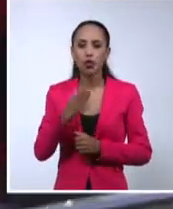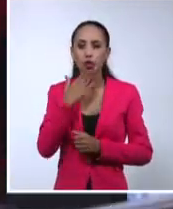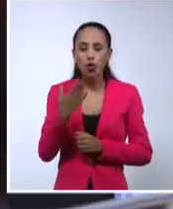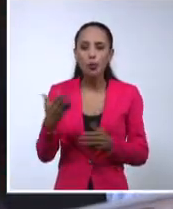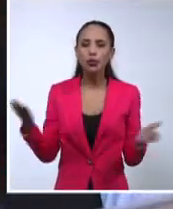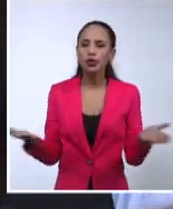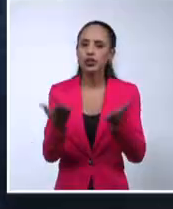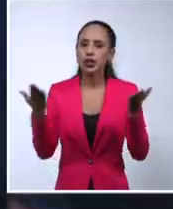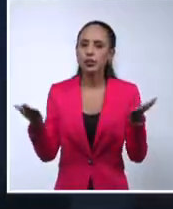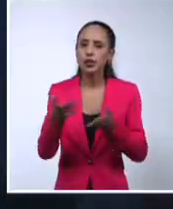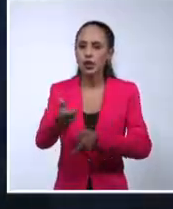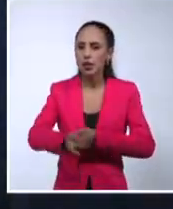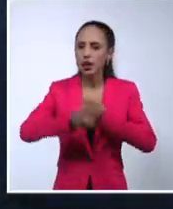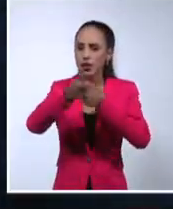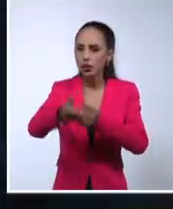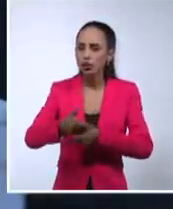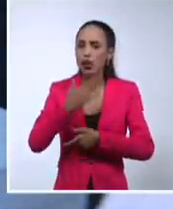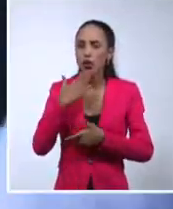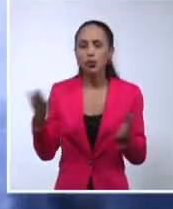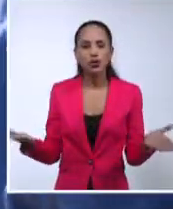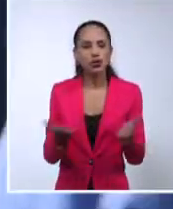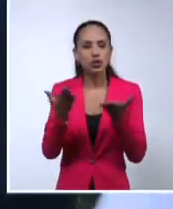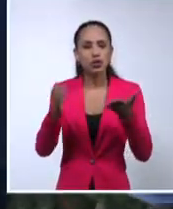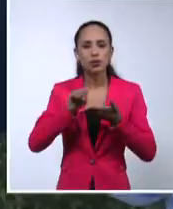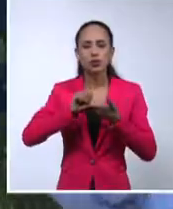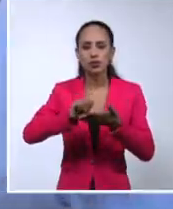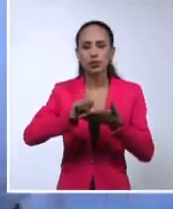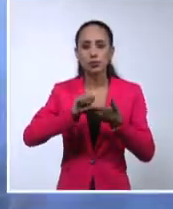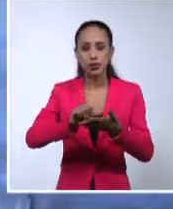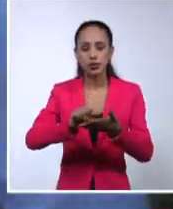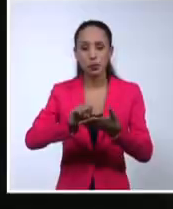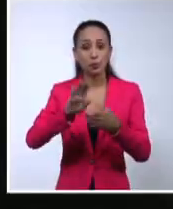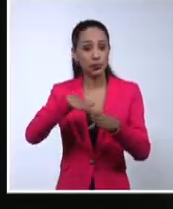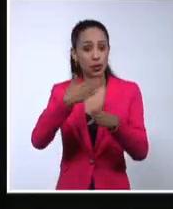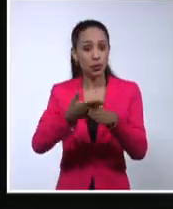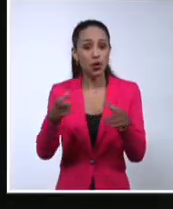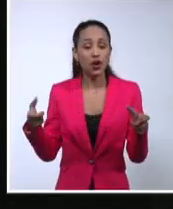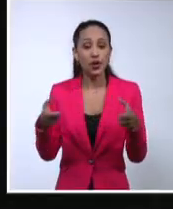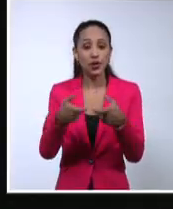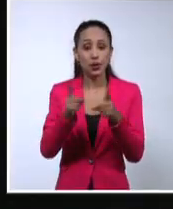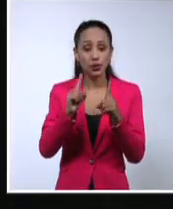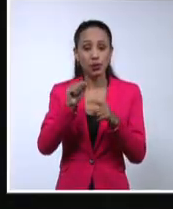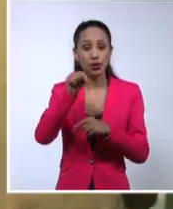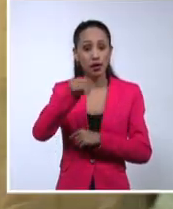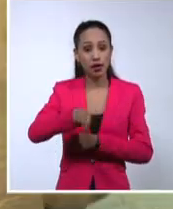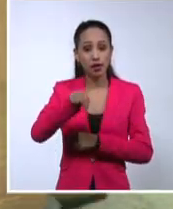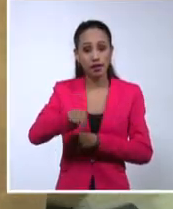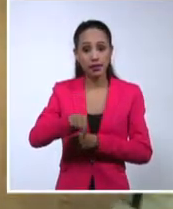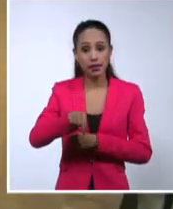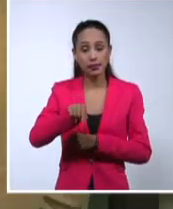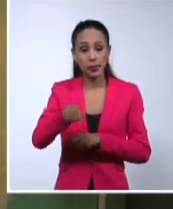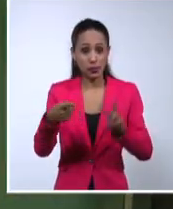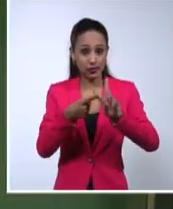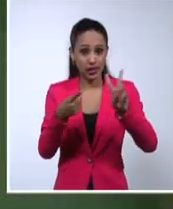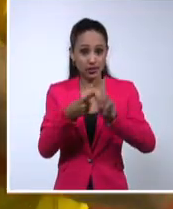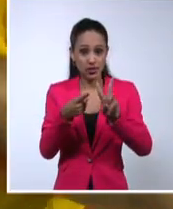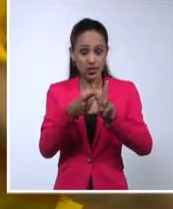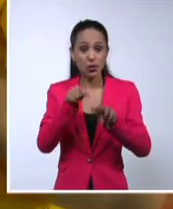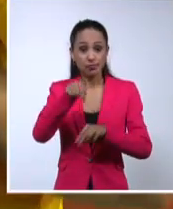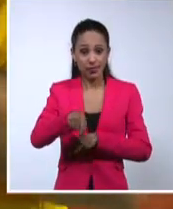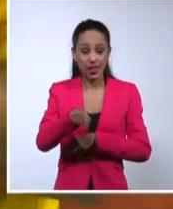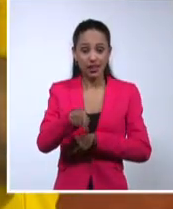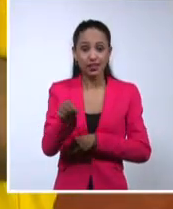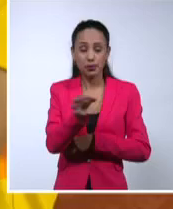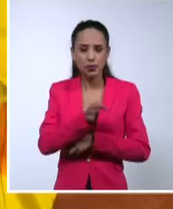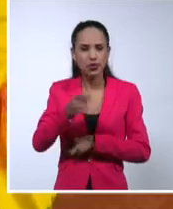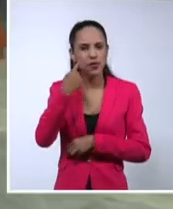impulsamos los servicios. Un encuentro más cercano tuvo con trabajadores del canal territorial Isla Visión, donde indagó en la parrilla de